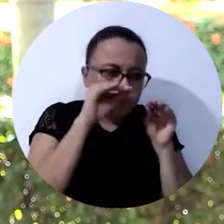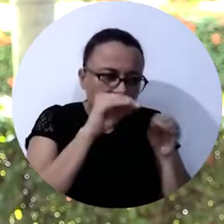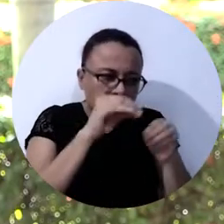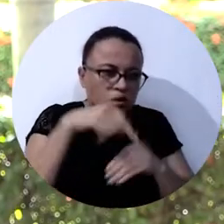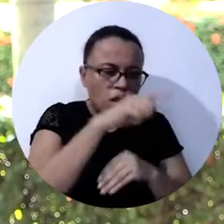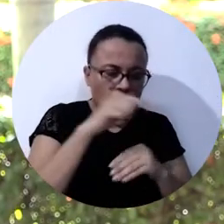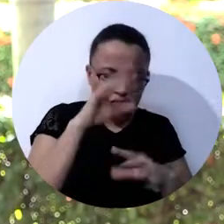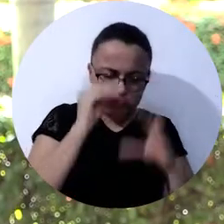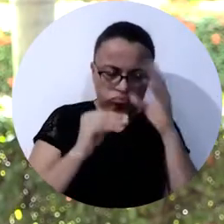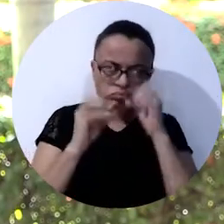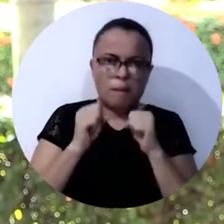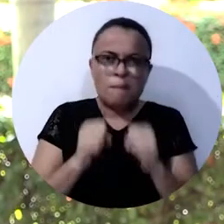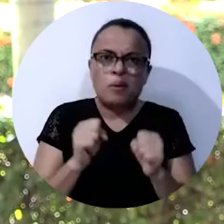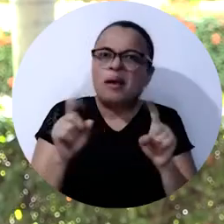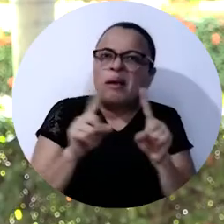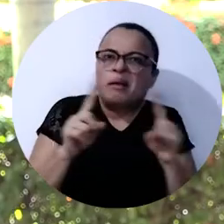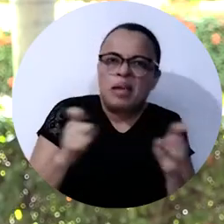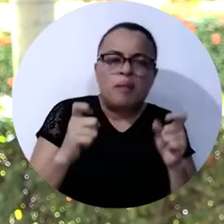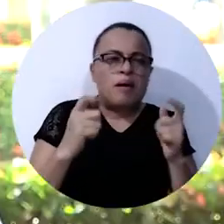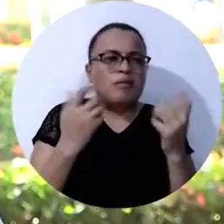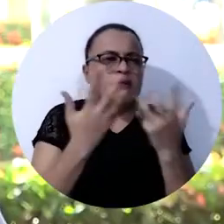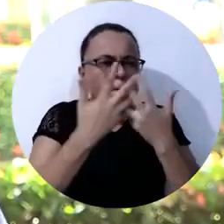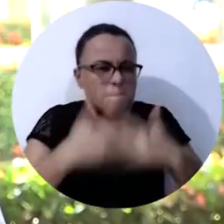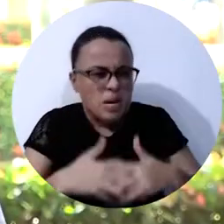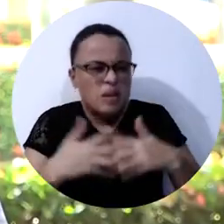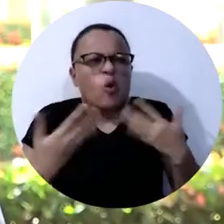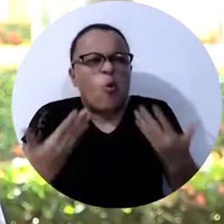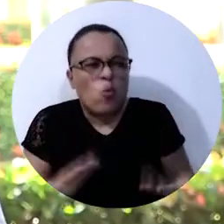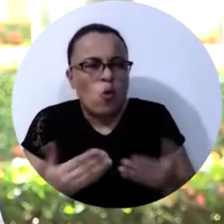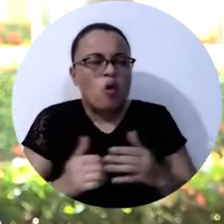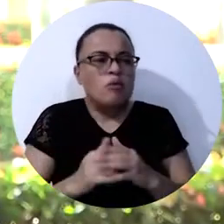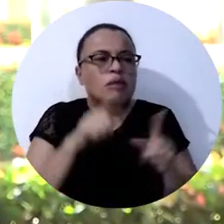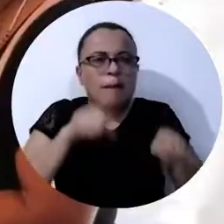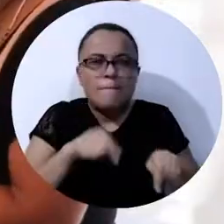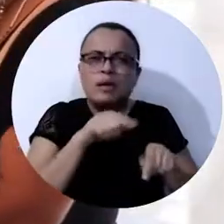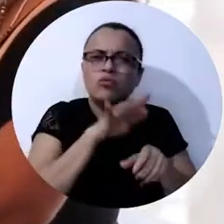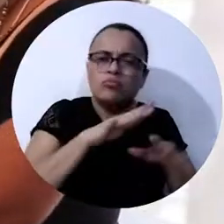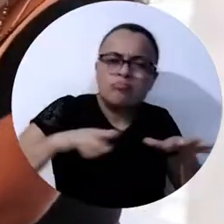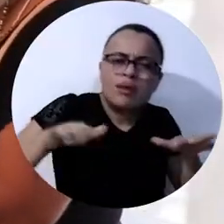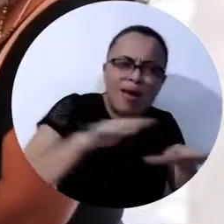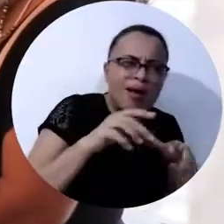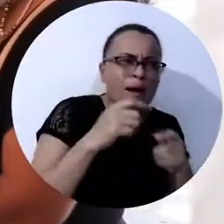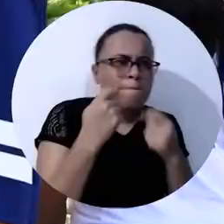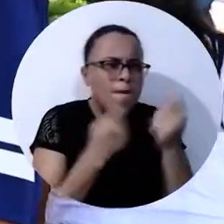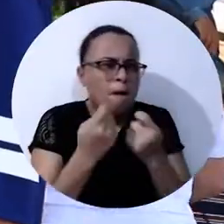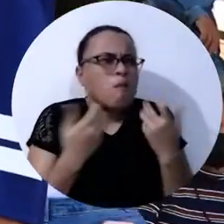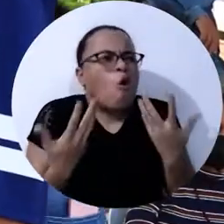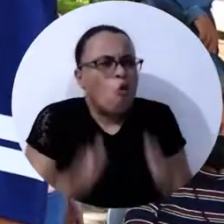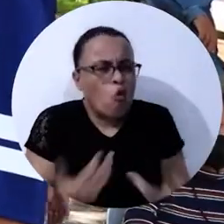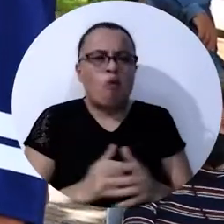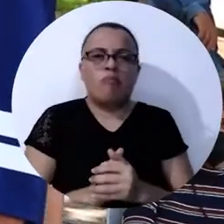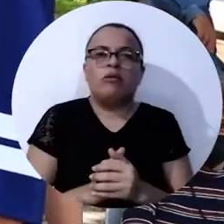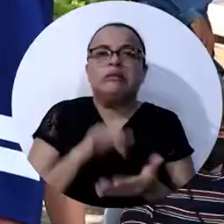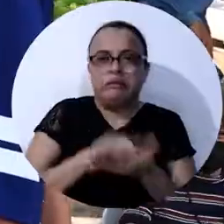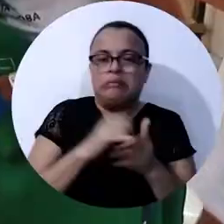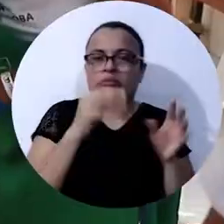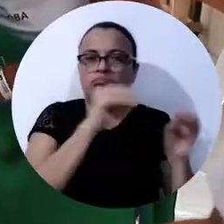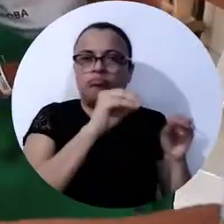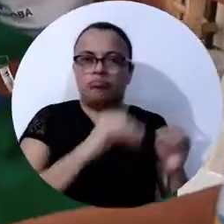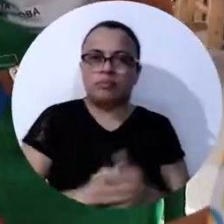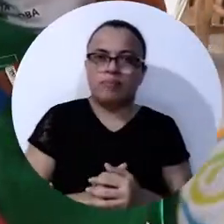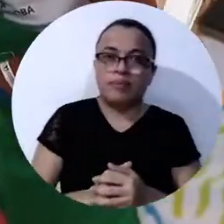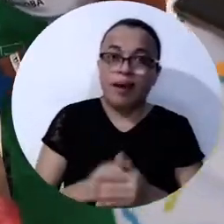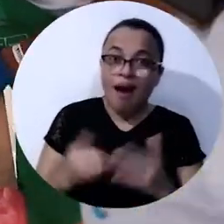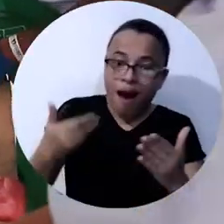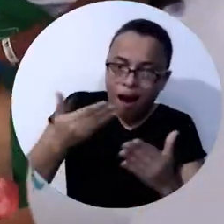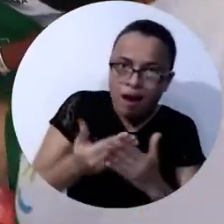capacitaciones y las formaciones que se está dando en términos de empresarismo, en términos de manejar el campo como una empresa. A